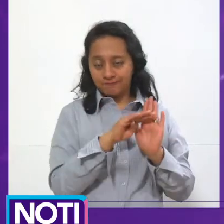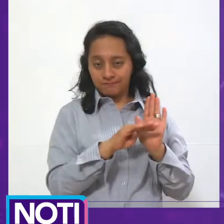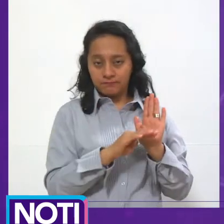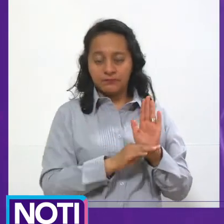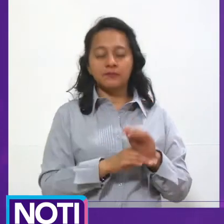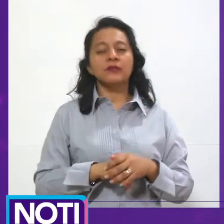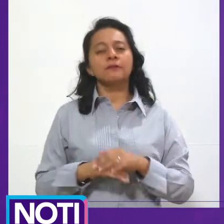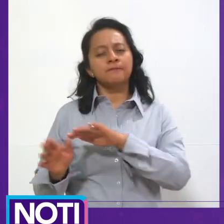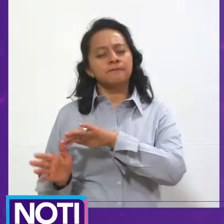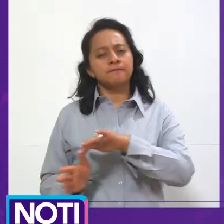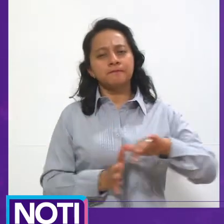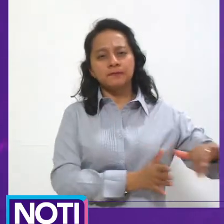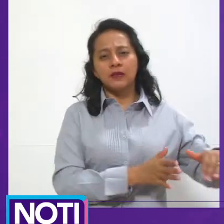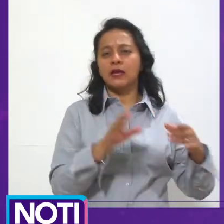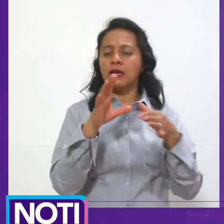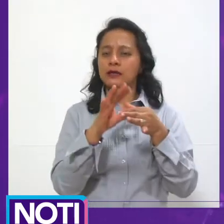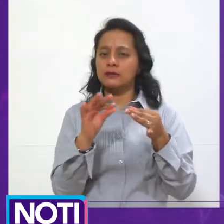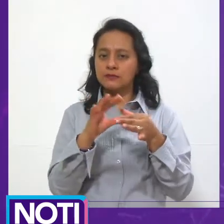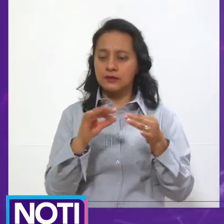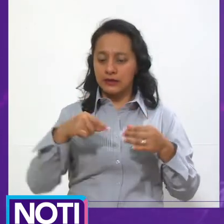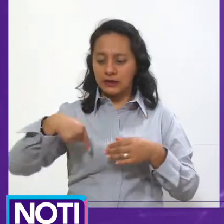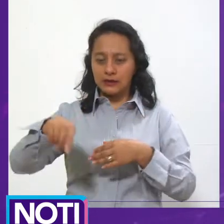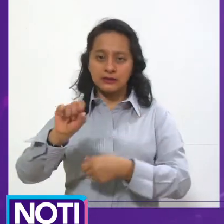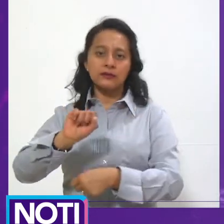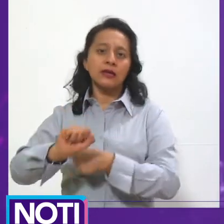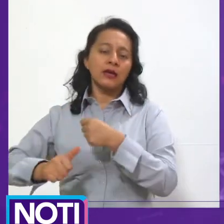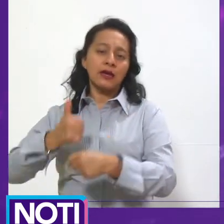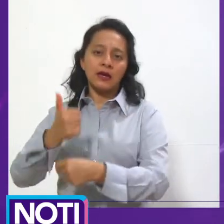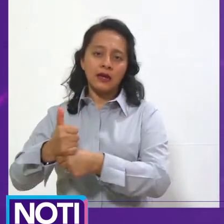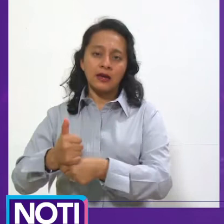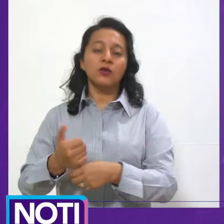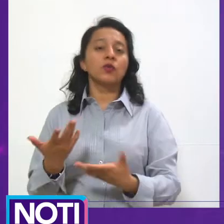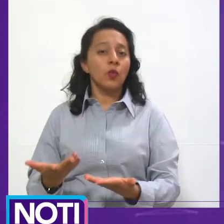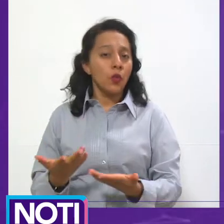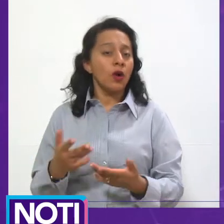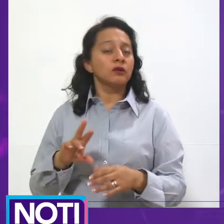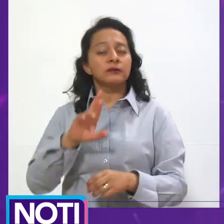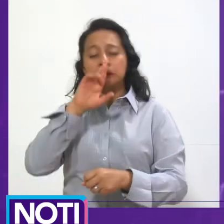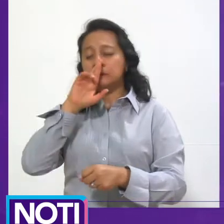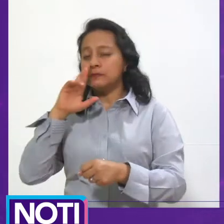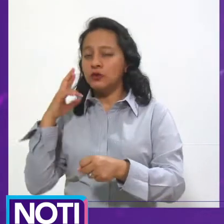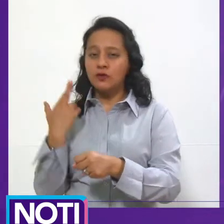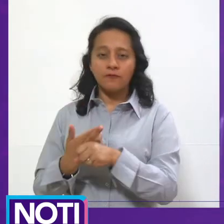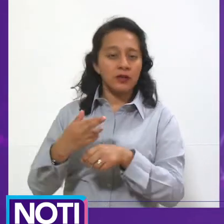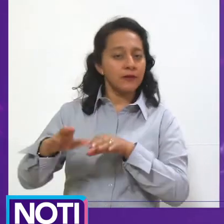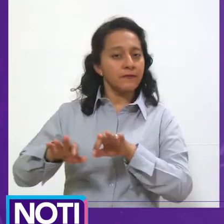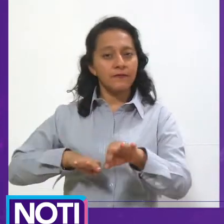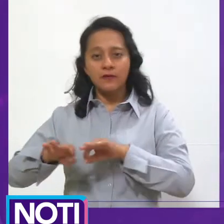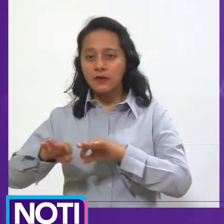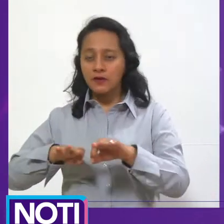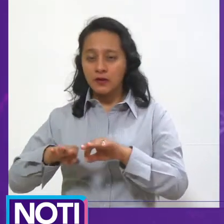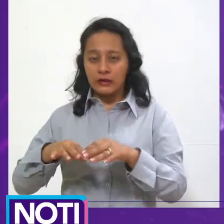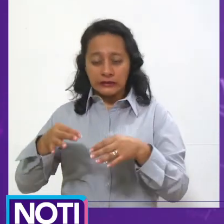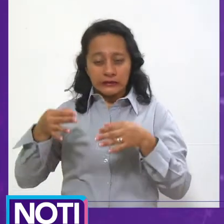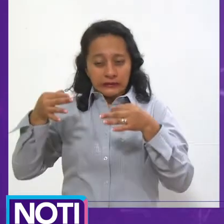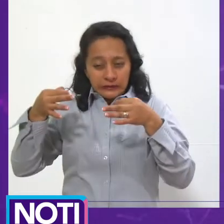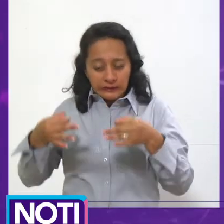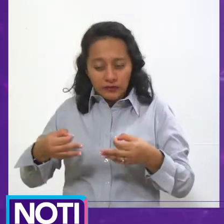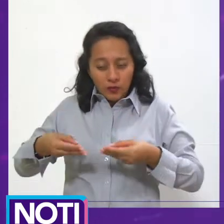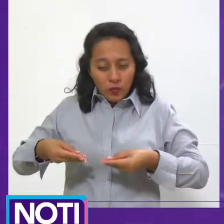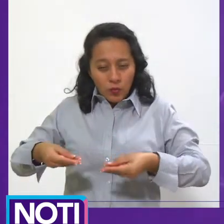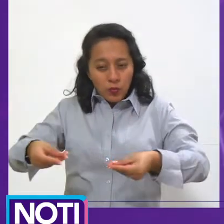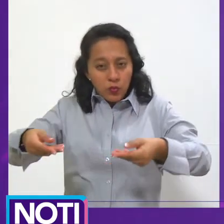responsabilidad y derivado del correcto manejo de recursos que se ha realizado por parte del Ejecutivo Estatal. No se prevé la